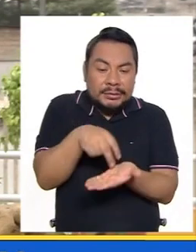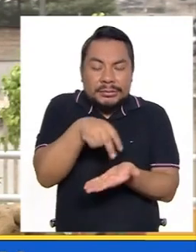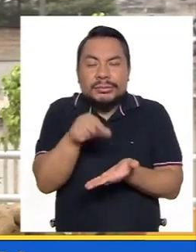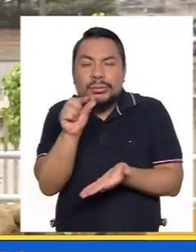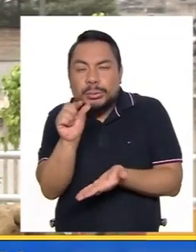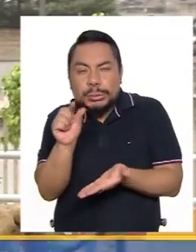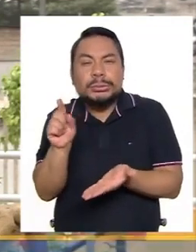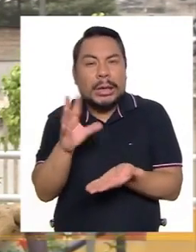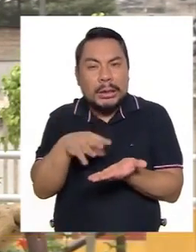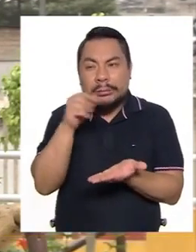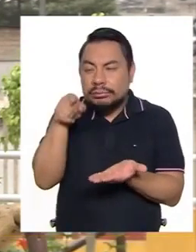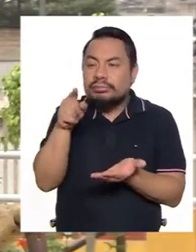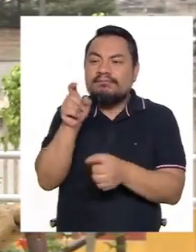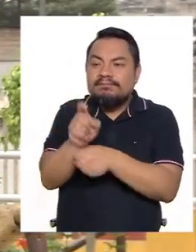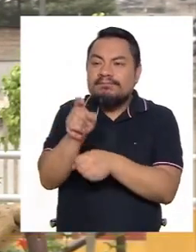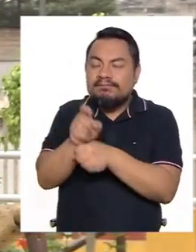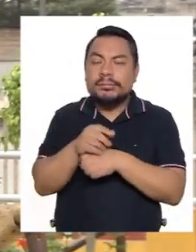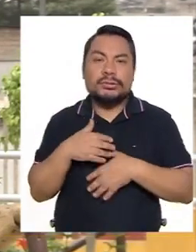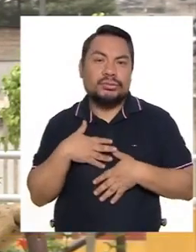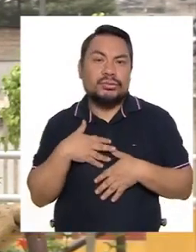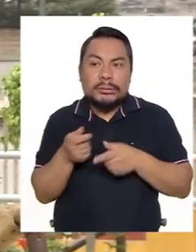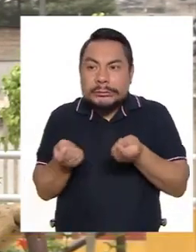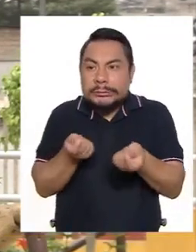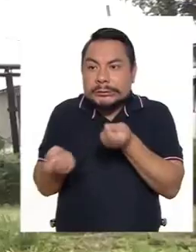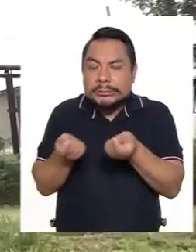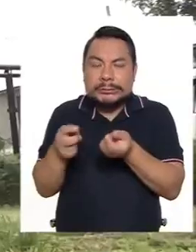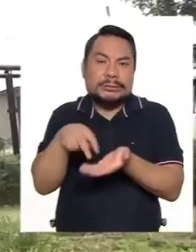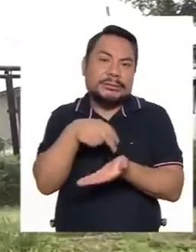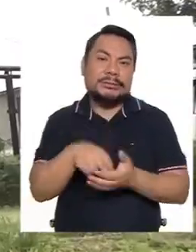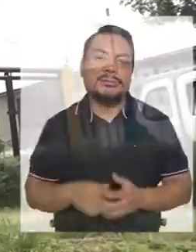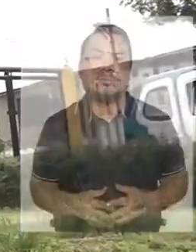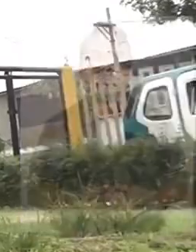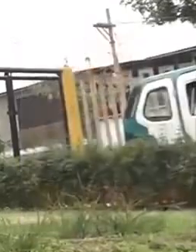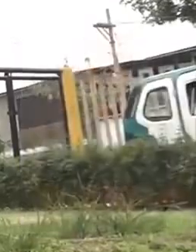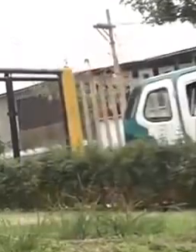pasitos que ella hace, los hace porque yo la dirijo.